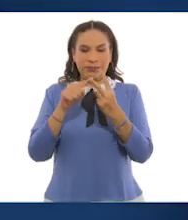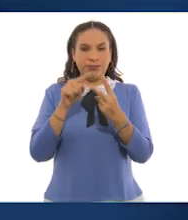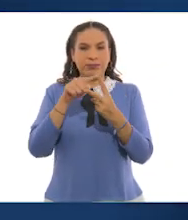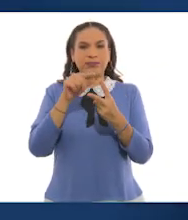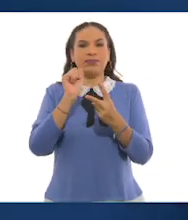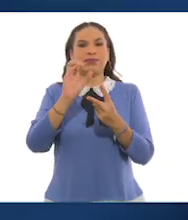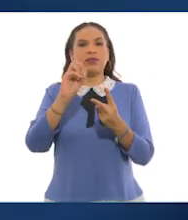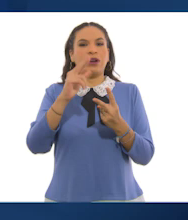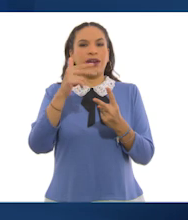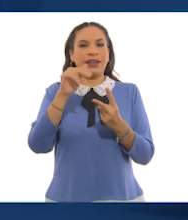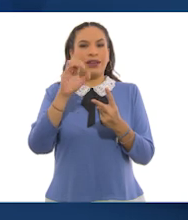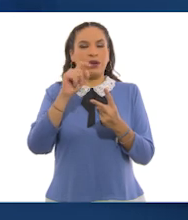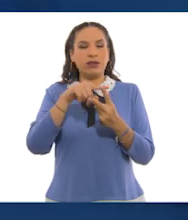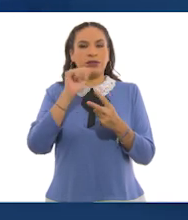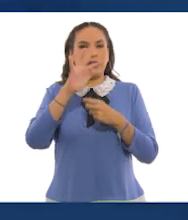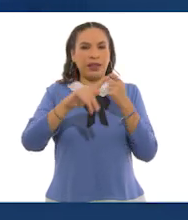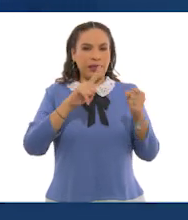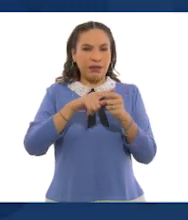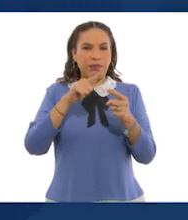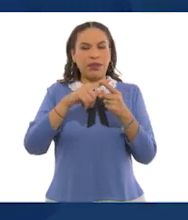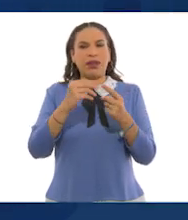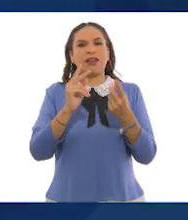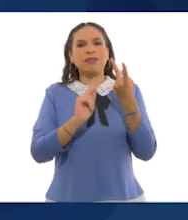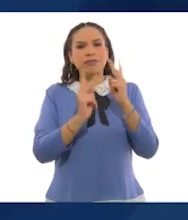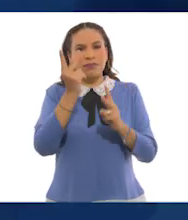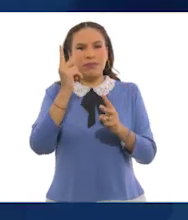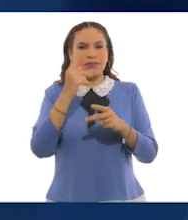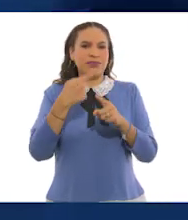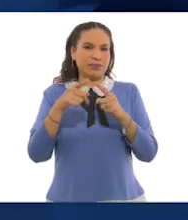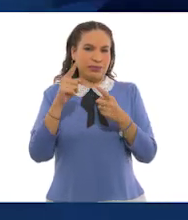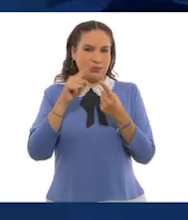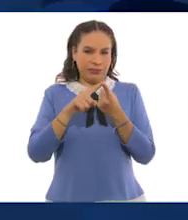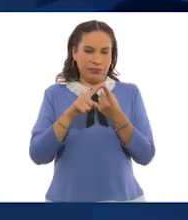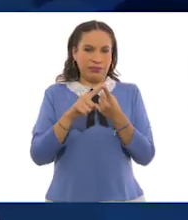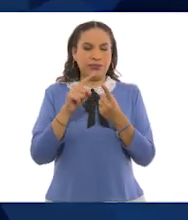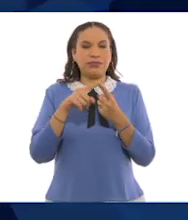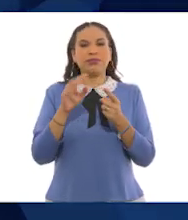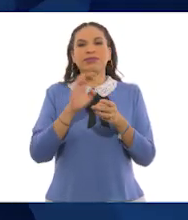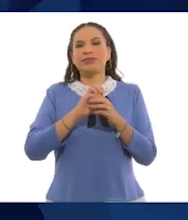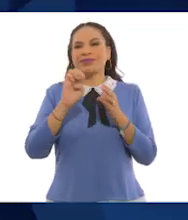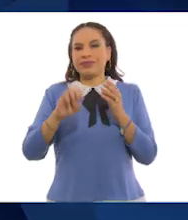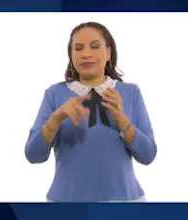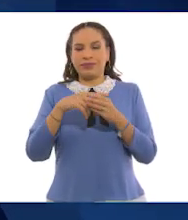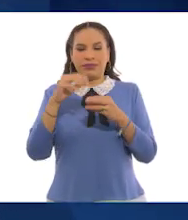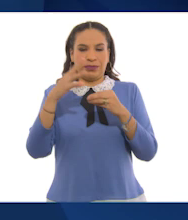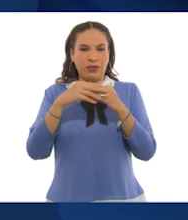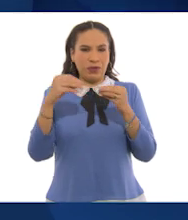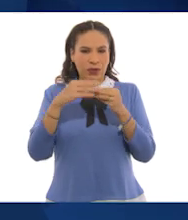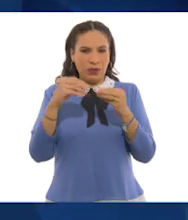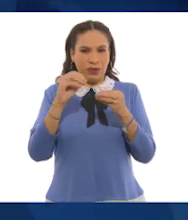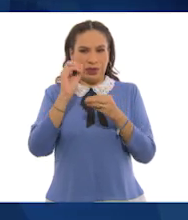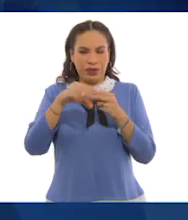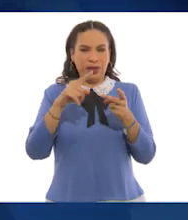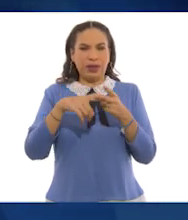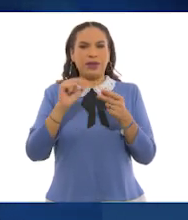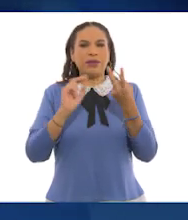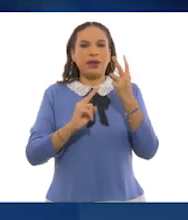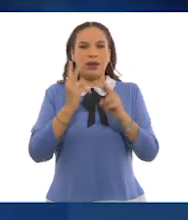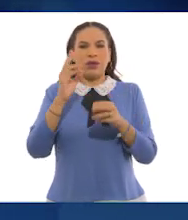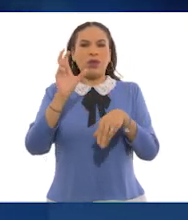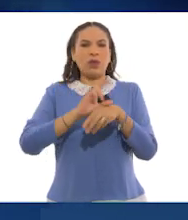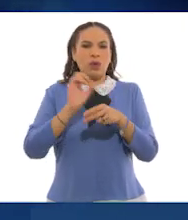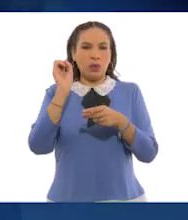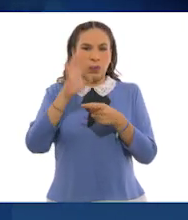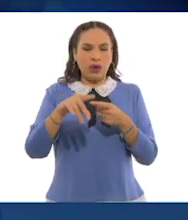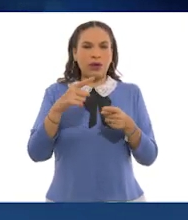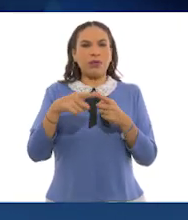residuos orgánicos son de origen animal o vegetal. Por ejemplo, la cáscara de fruta, verduras, cascarones de huevo,